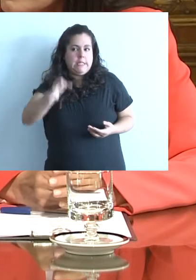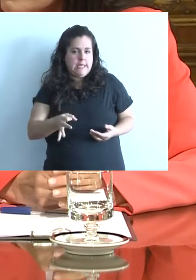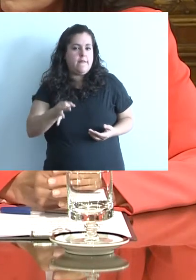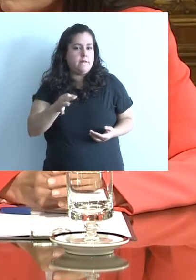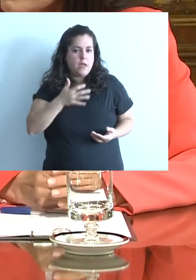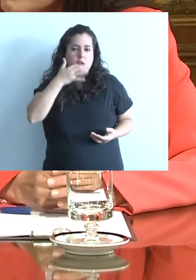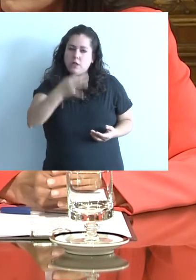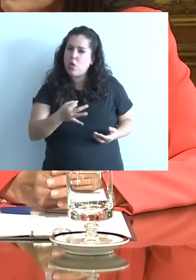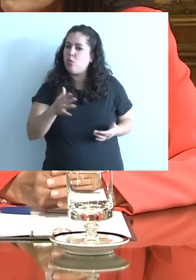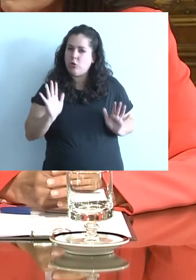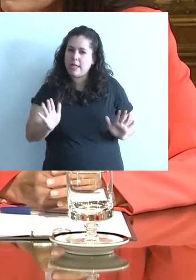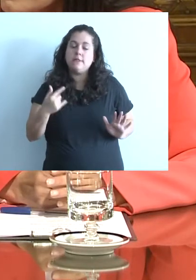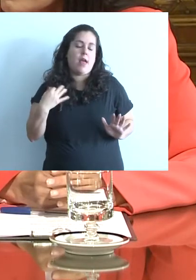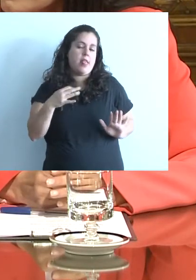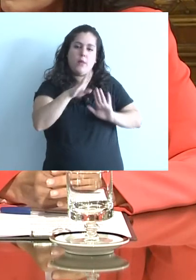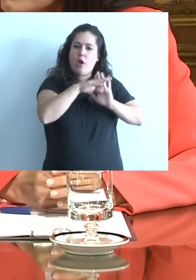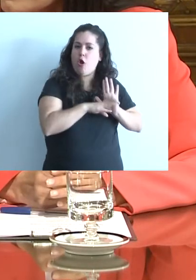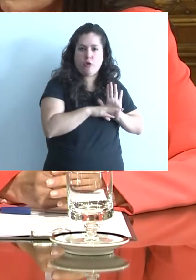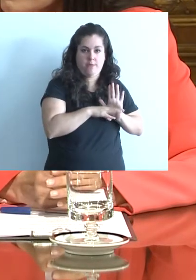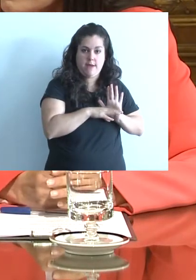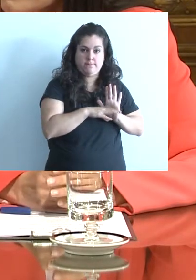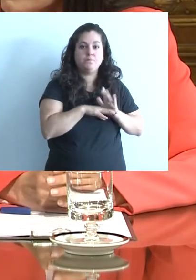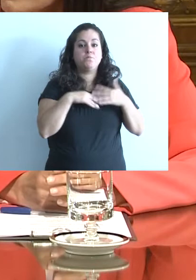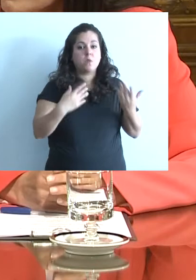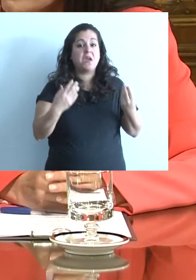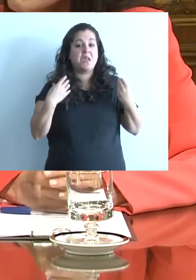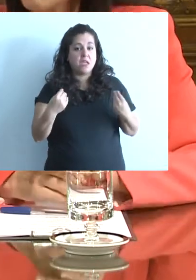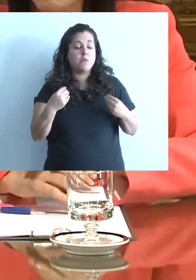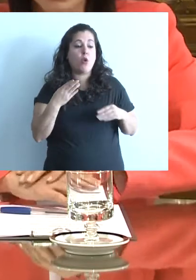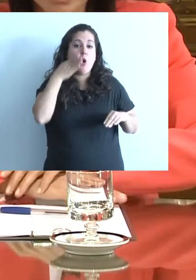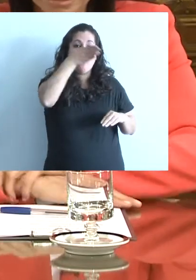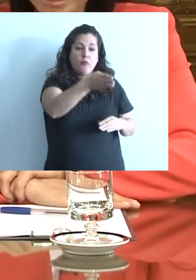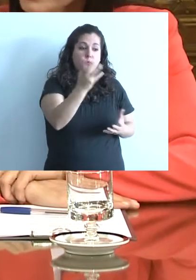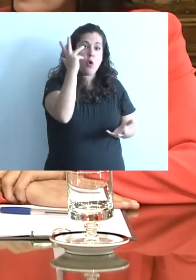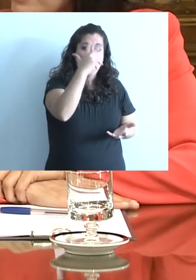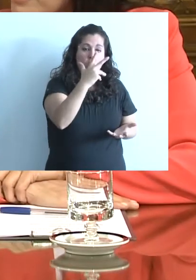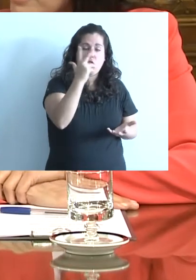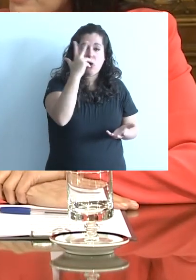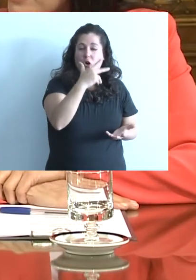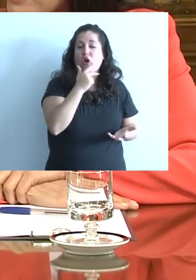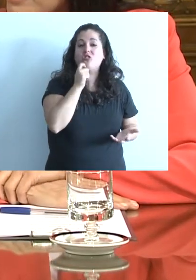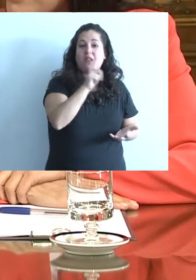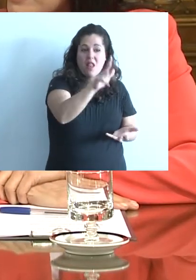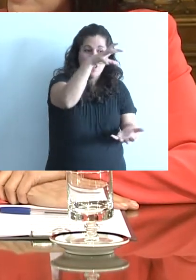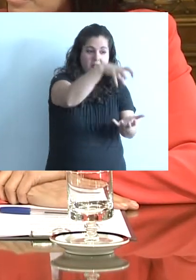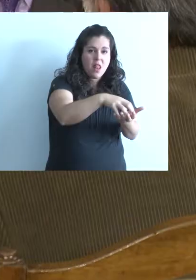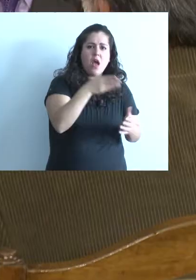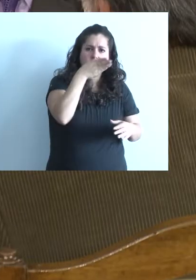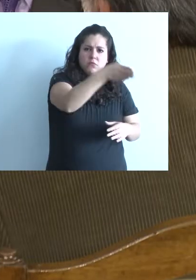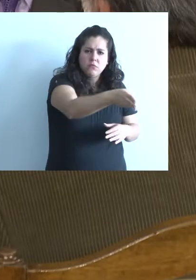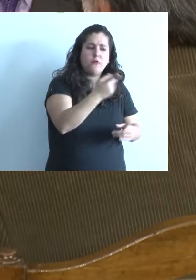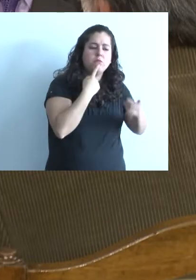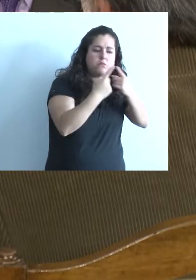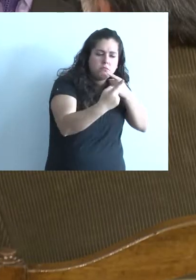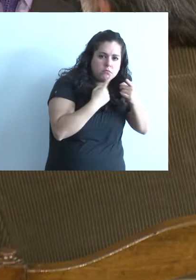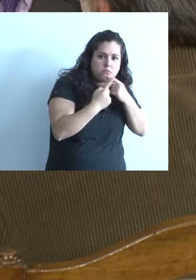este tipo de cosas que daba esa posibilidad de hacer una norma, dijimos, bueno, vamos a ponerlo a trabajar. Y en esto, ¿qué hicimos? Nos pusimos a trabajar con los que tienen cosas. Hemos visitado,